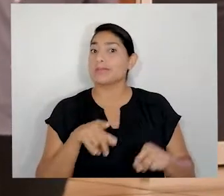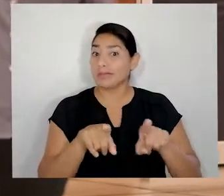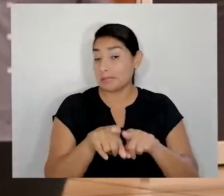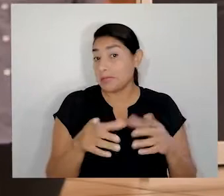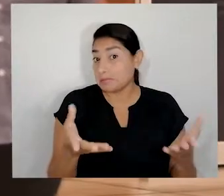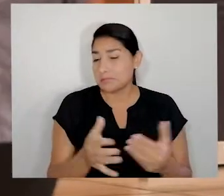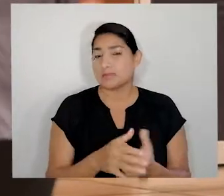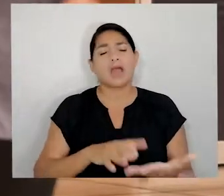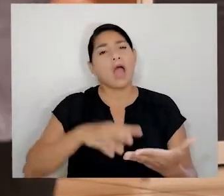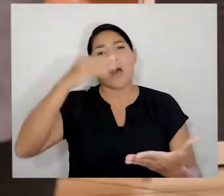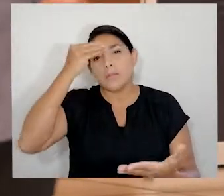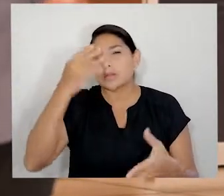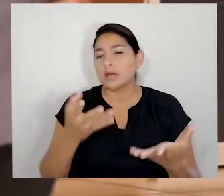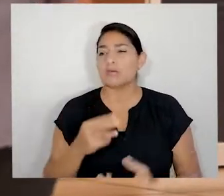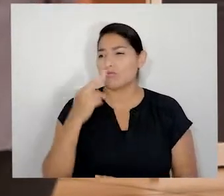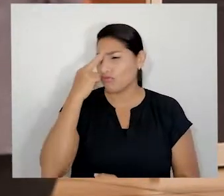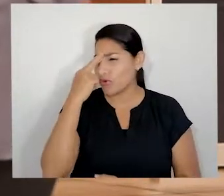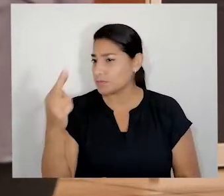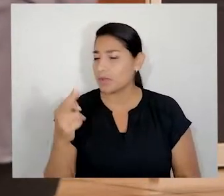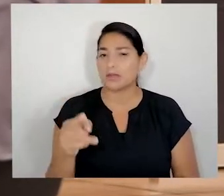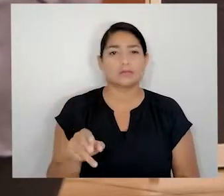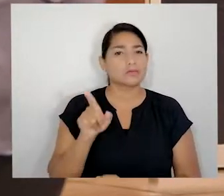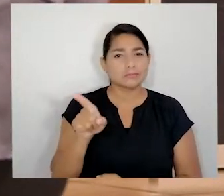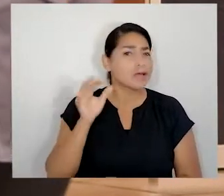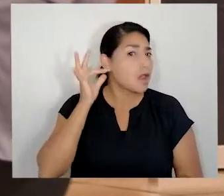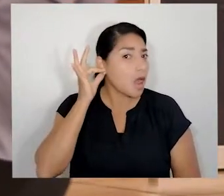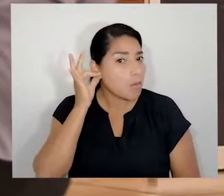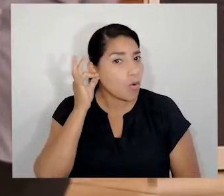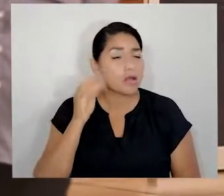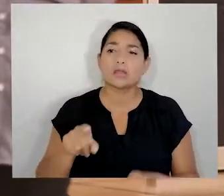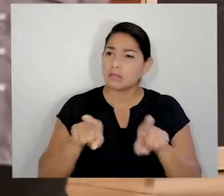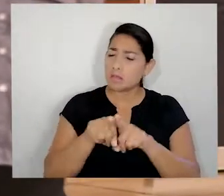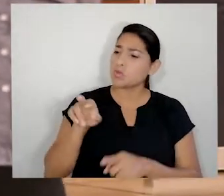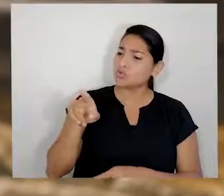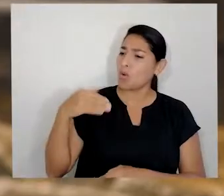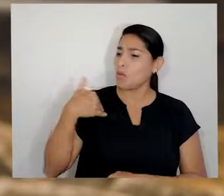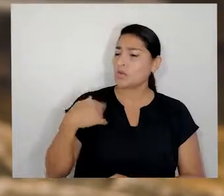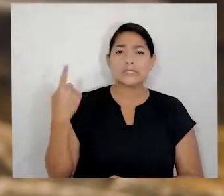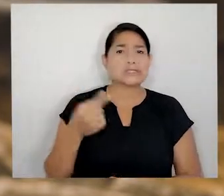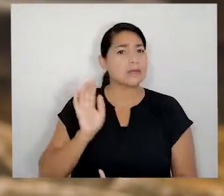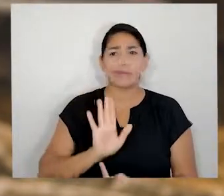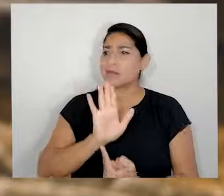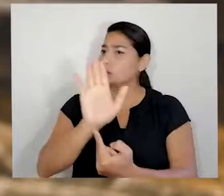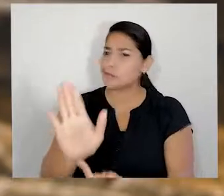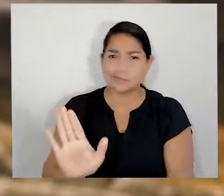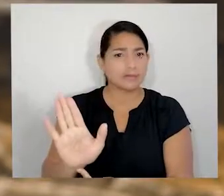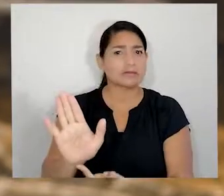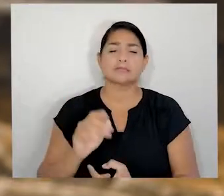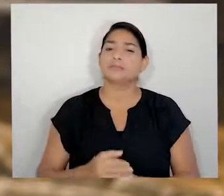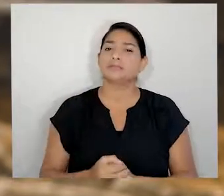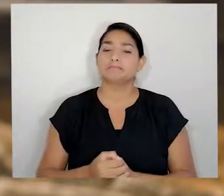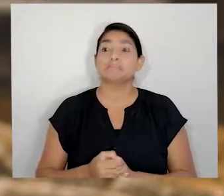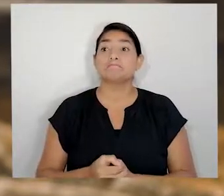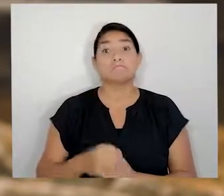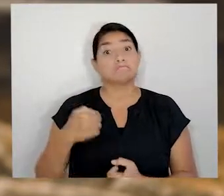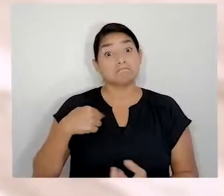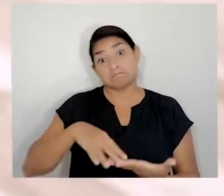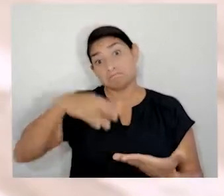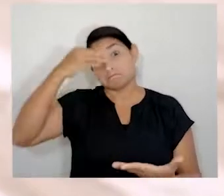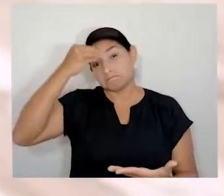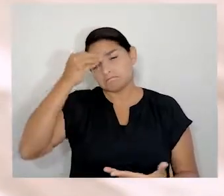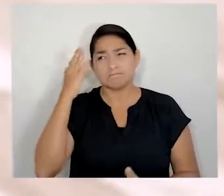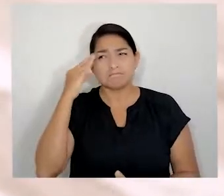mí, sino yo también hacia ellos. Aprendizaje es el respeto hacia las mujeres y hacia los compañeros, que se debe dar siempre.